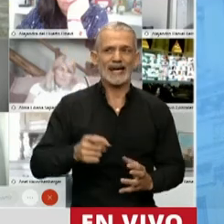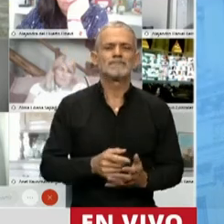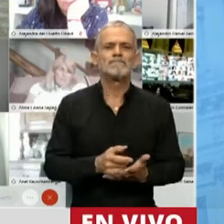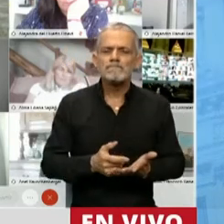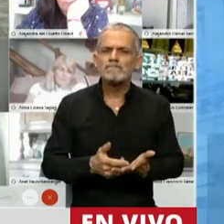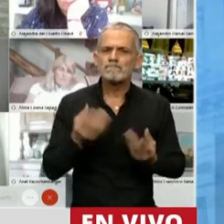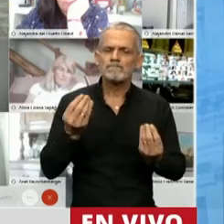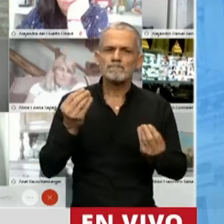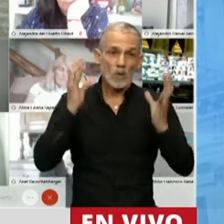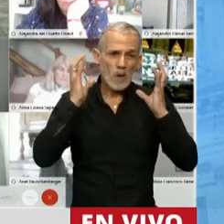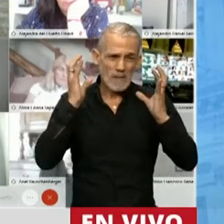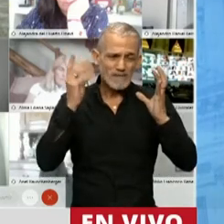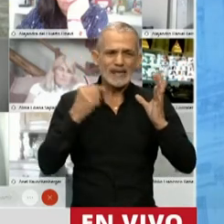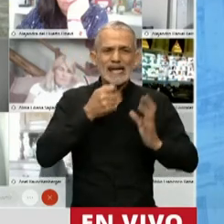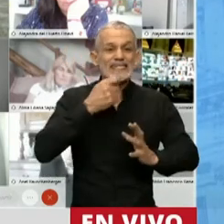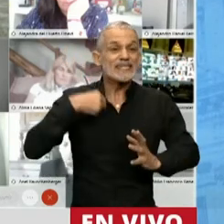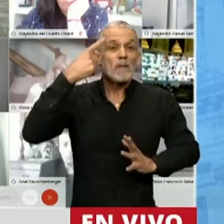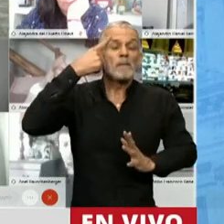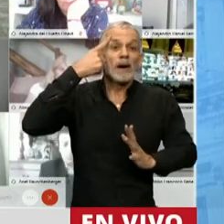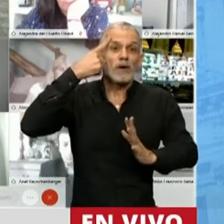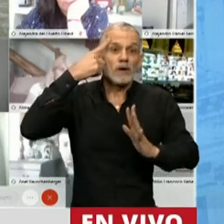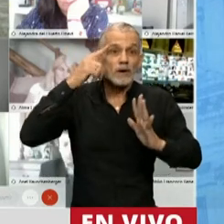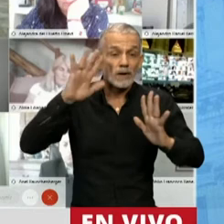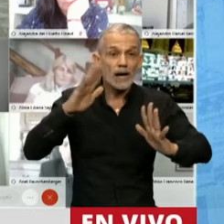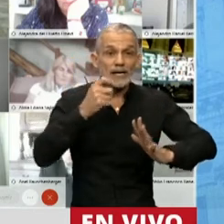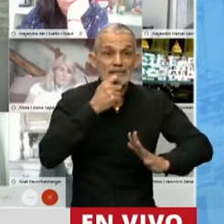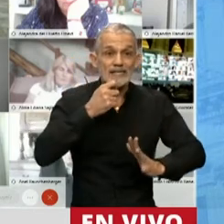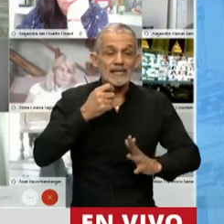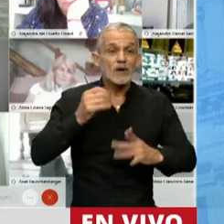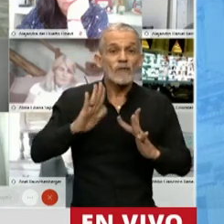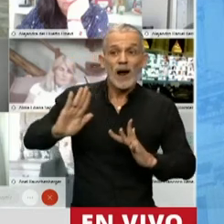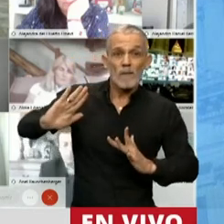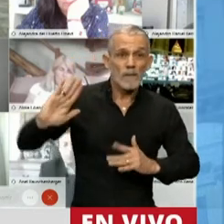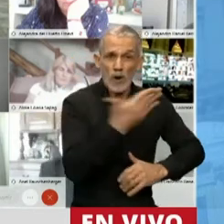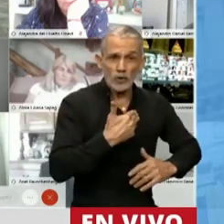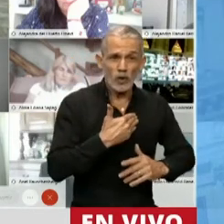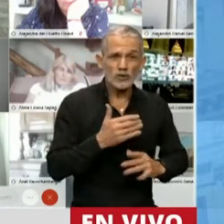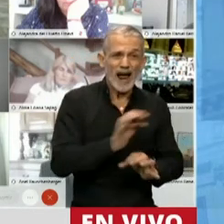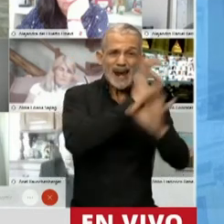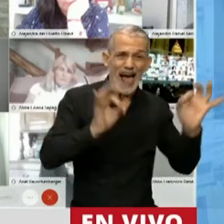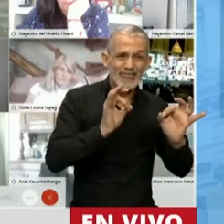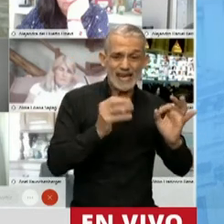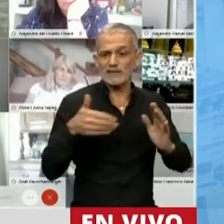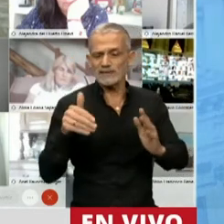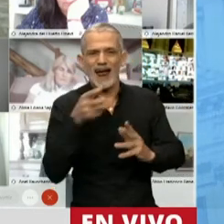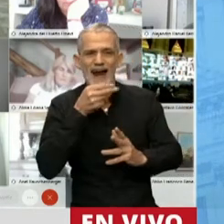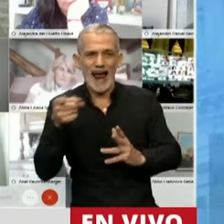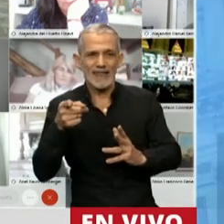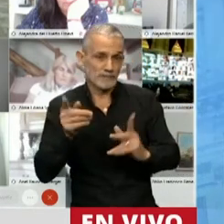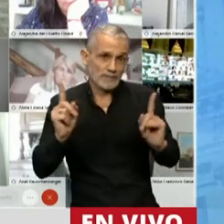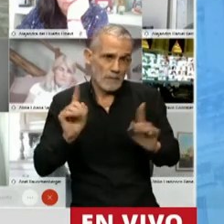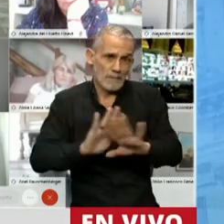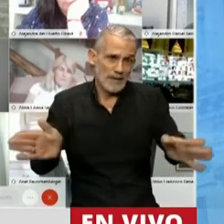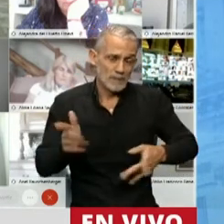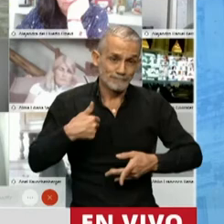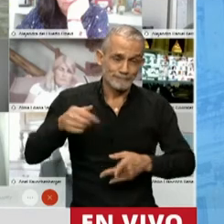que es que si pensamos alguna vez en que si no fuera por todo, nadie sería nada. Bueno, de eso se trata